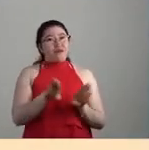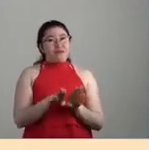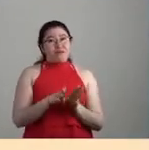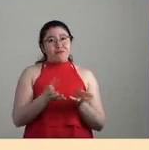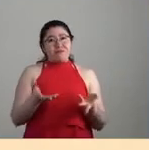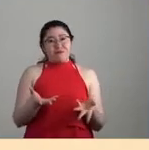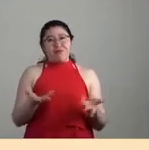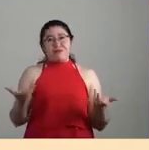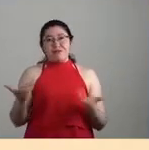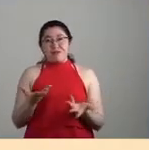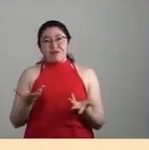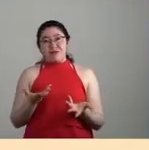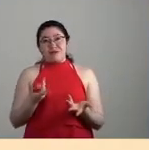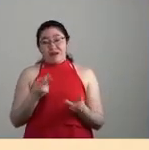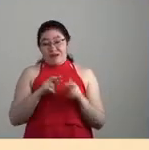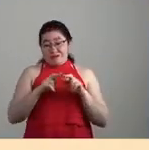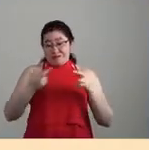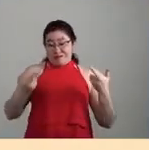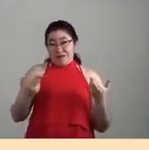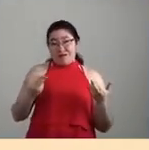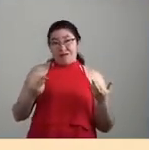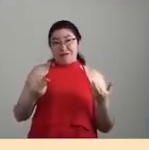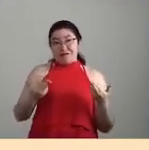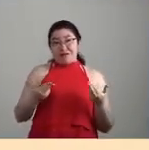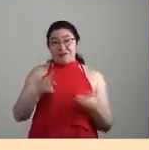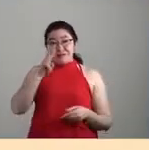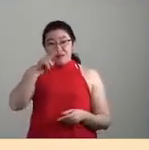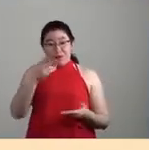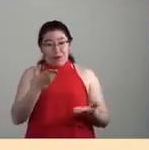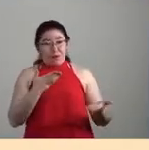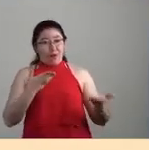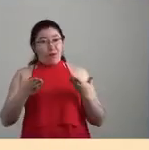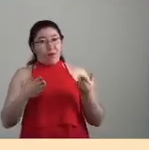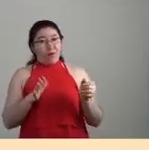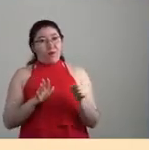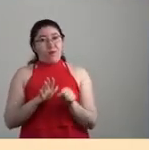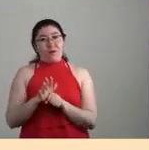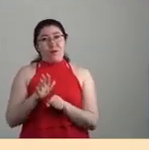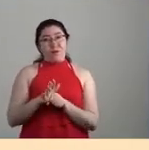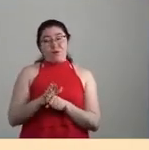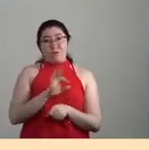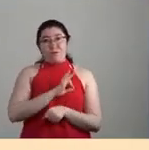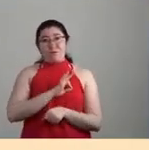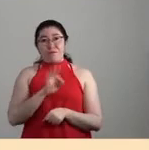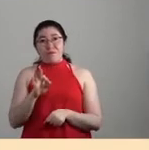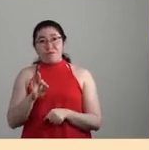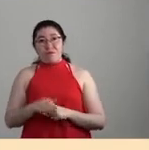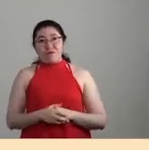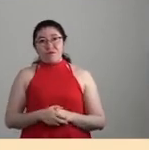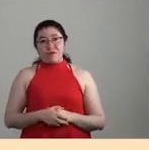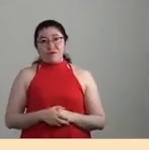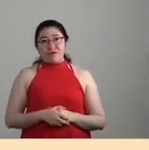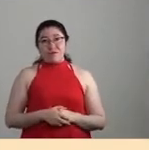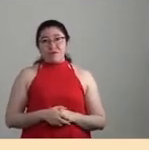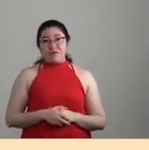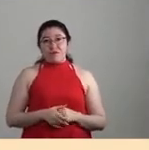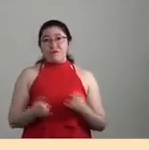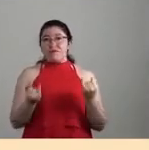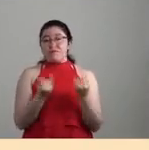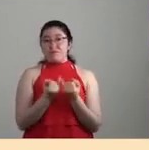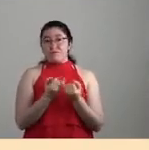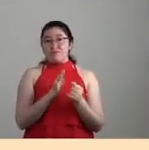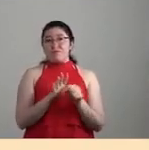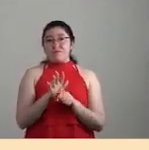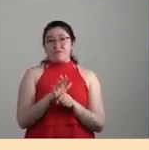y que estas relaciones no son del todo controlables y no son del todo organizables en términos racionales que